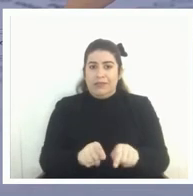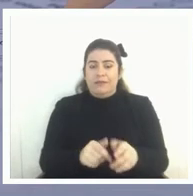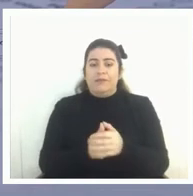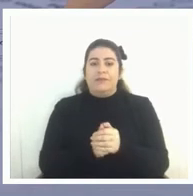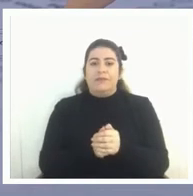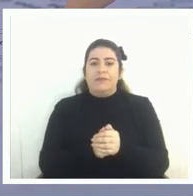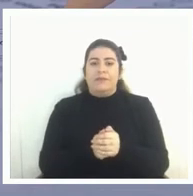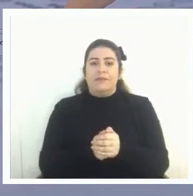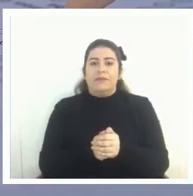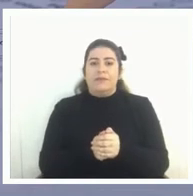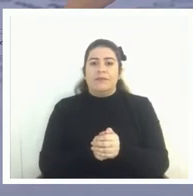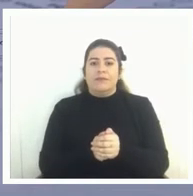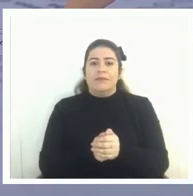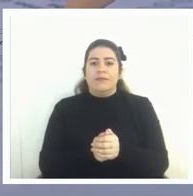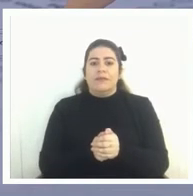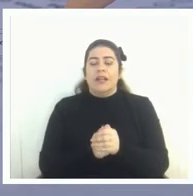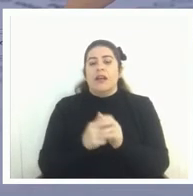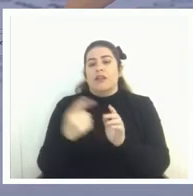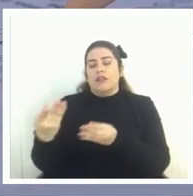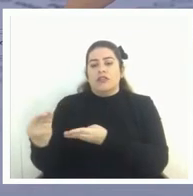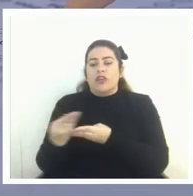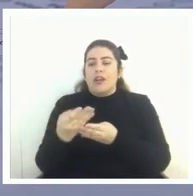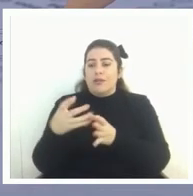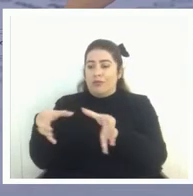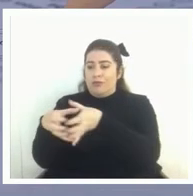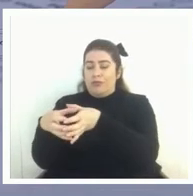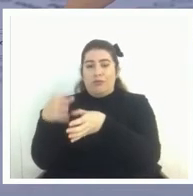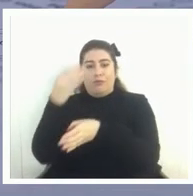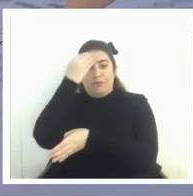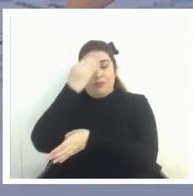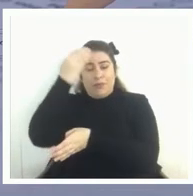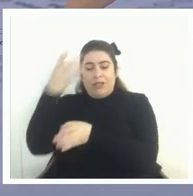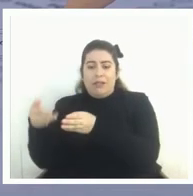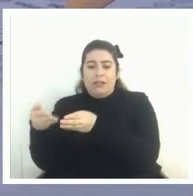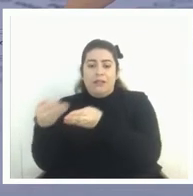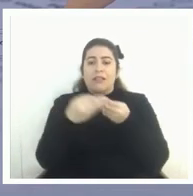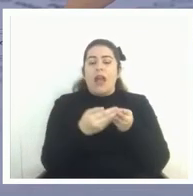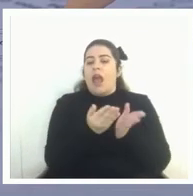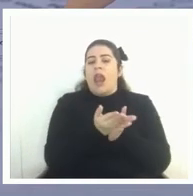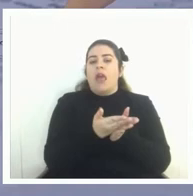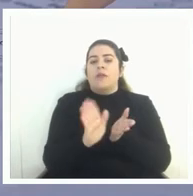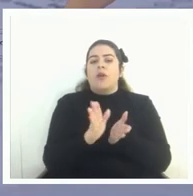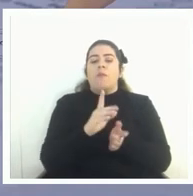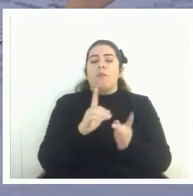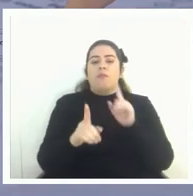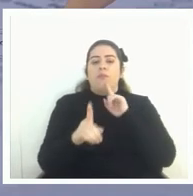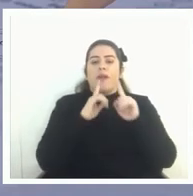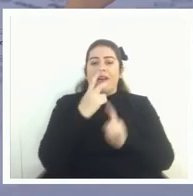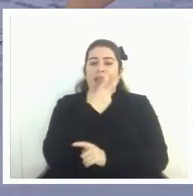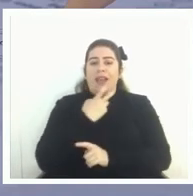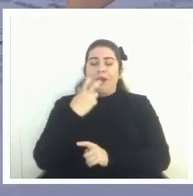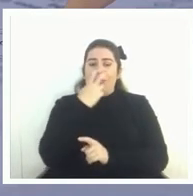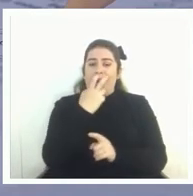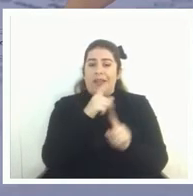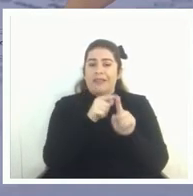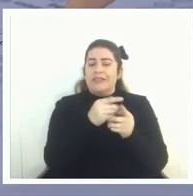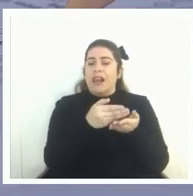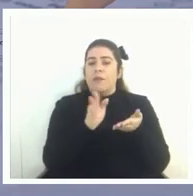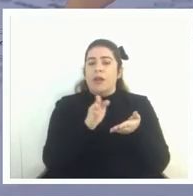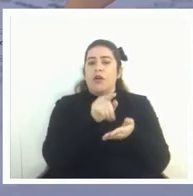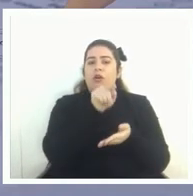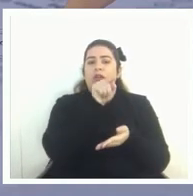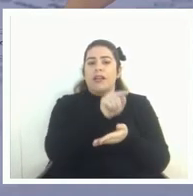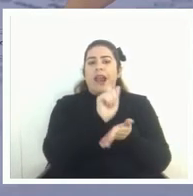de acuerdo a la recomendación de las expertas se eliminó de la prueba de lenguaje la parte que medía indirectamente la